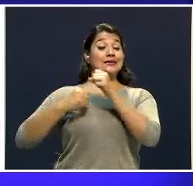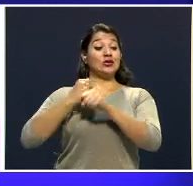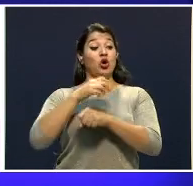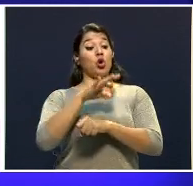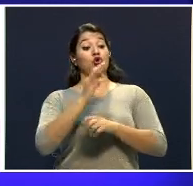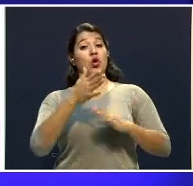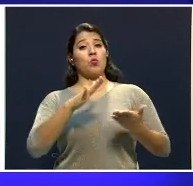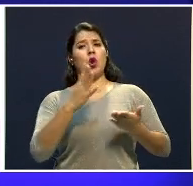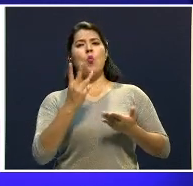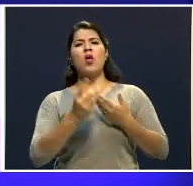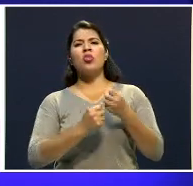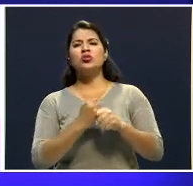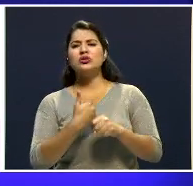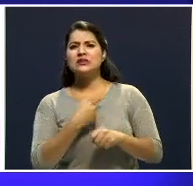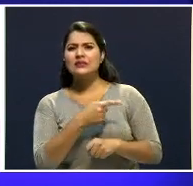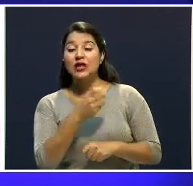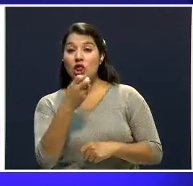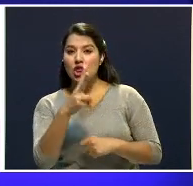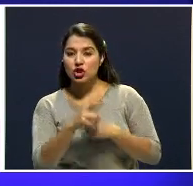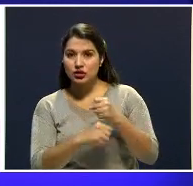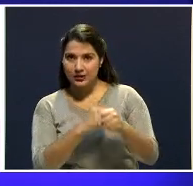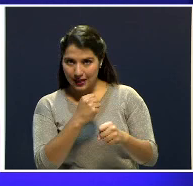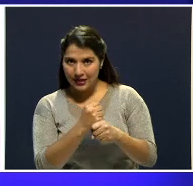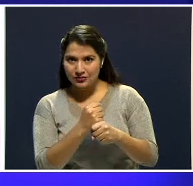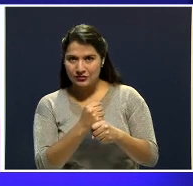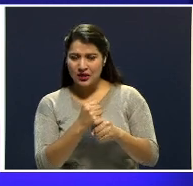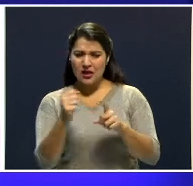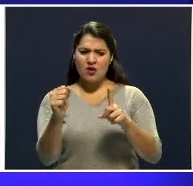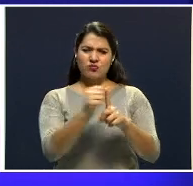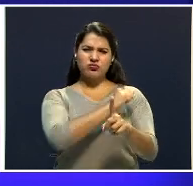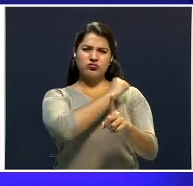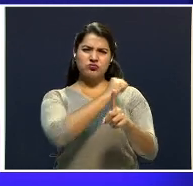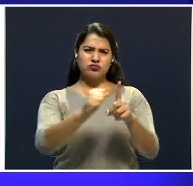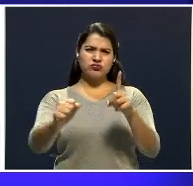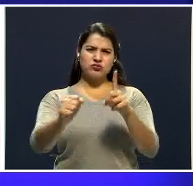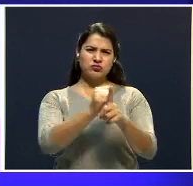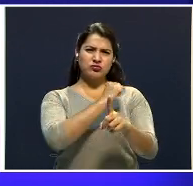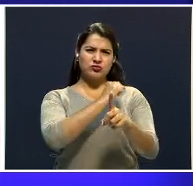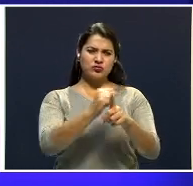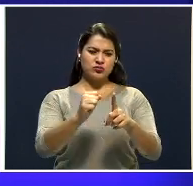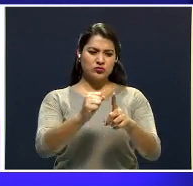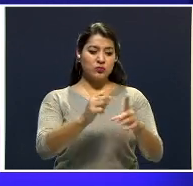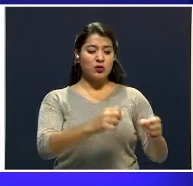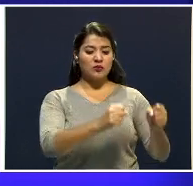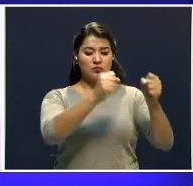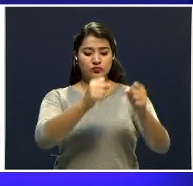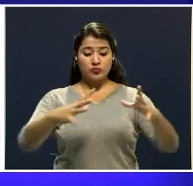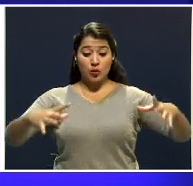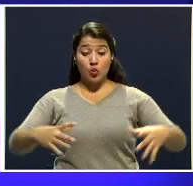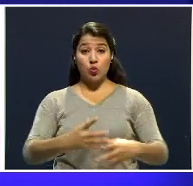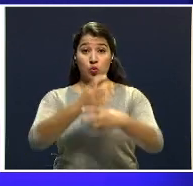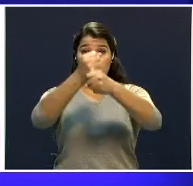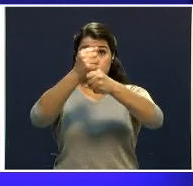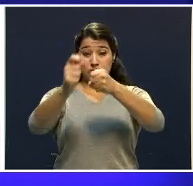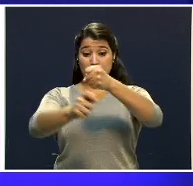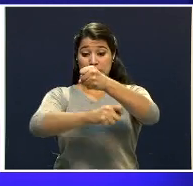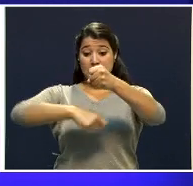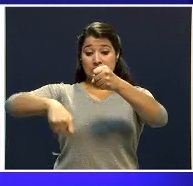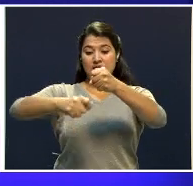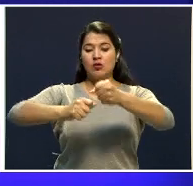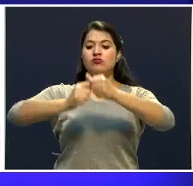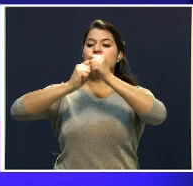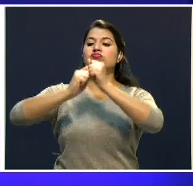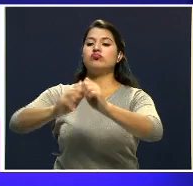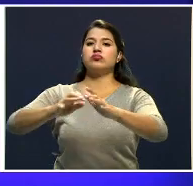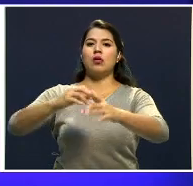golpeado brutalmente y luego arrojada viva dentro de un saco en las aguas de la quebrada Lajas, en el pueblo